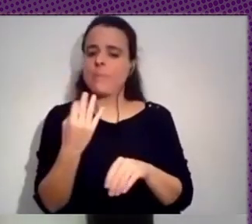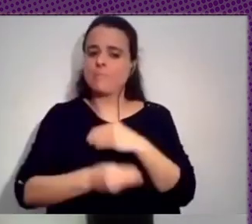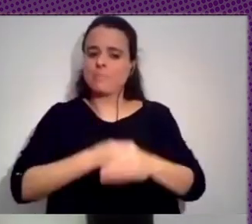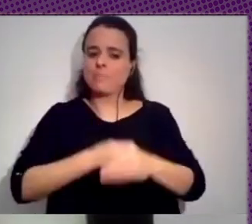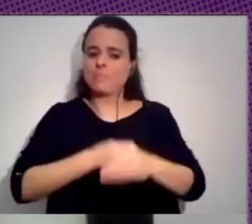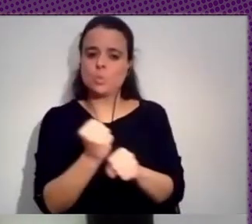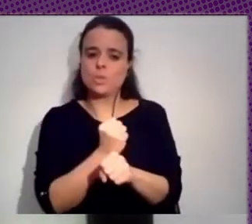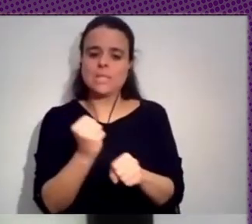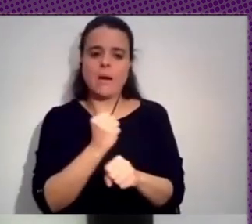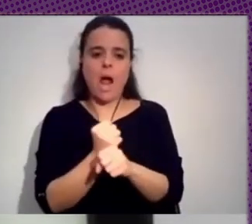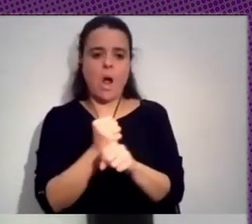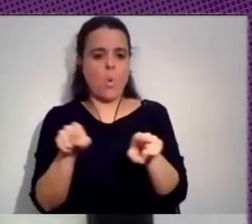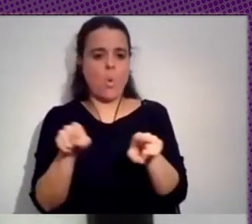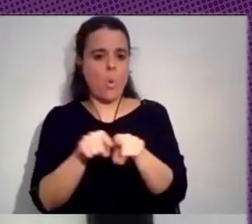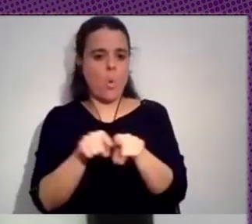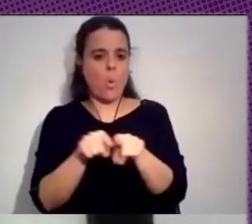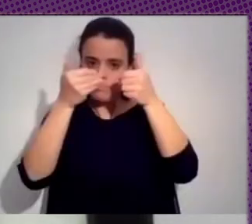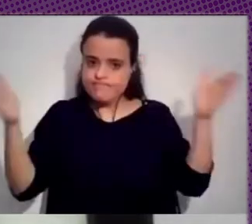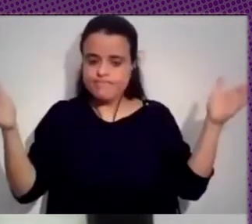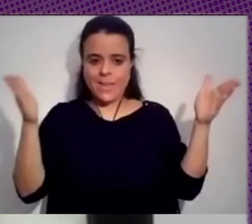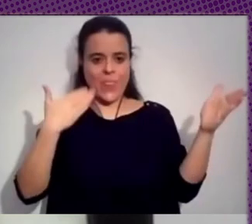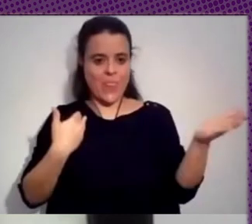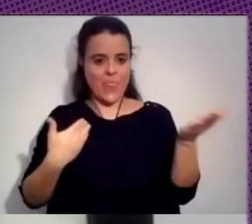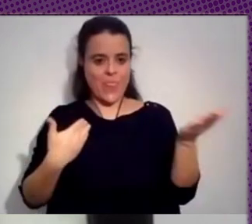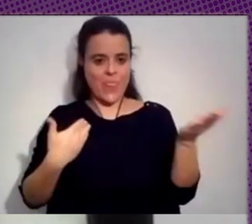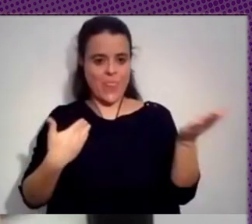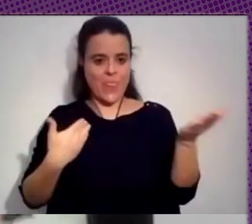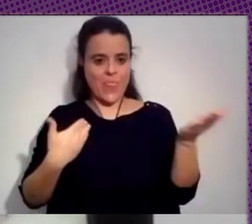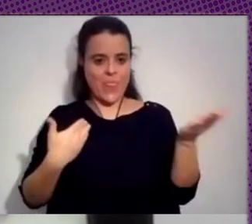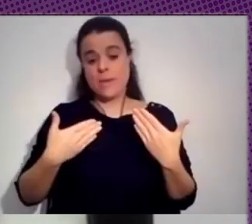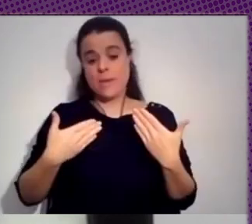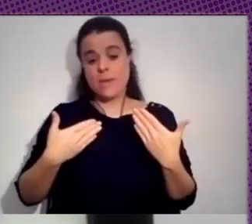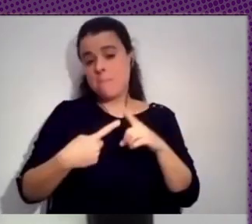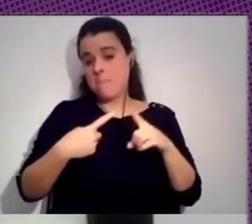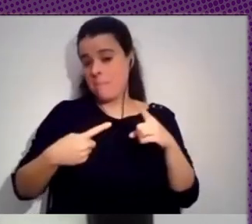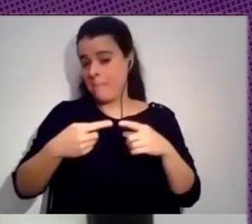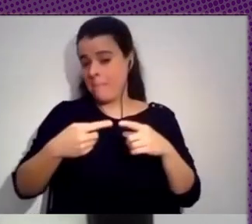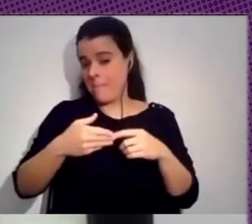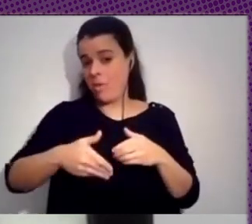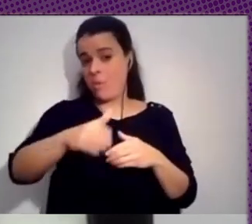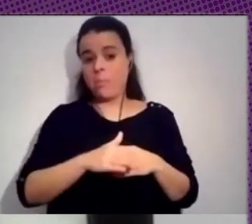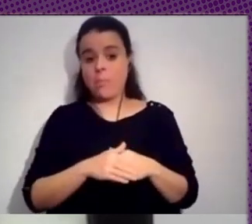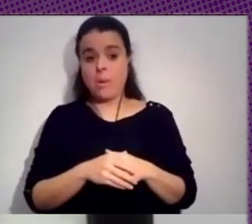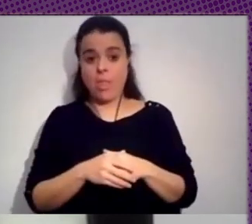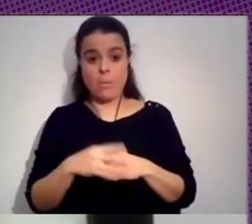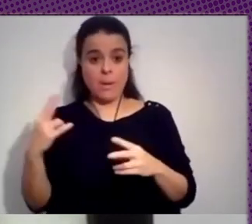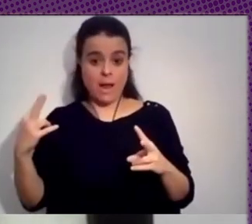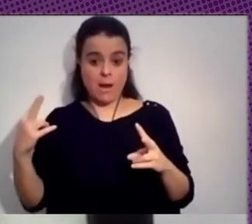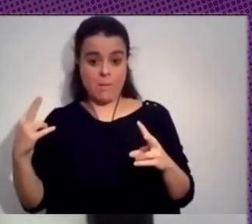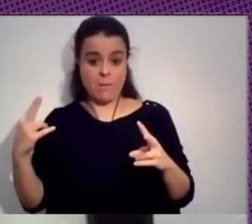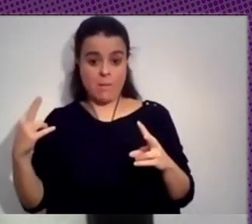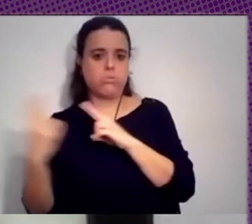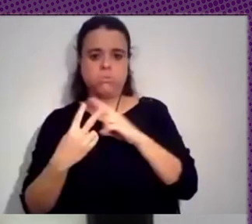de apertura de diálogo y a mediano plazo para que esta postura reactiva luego se traduzca en una